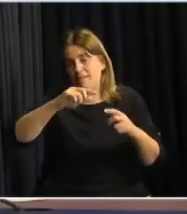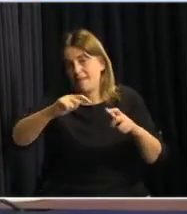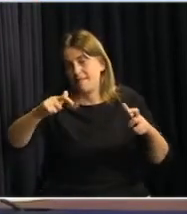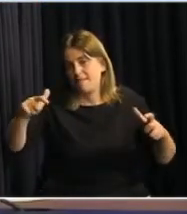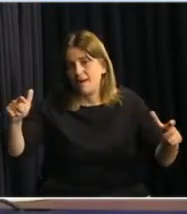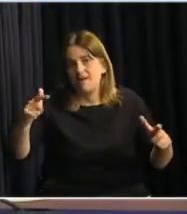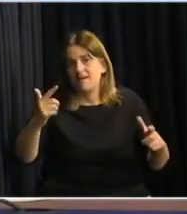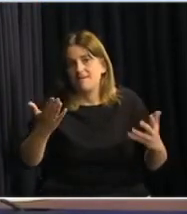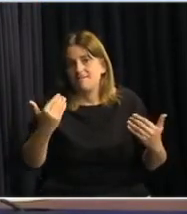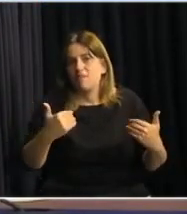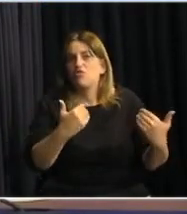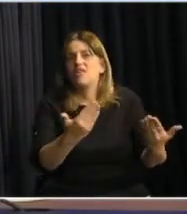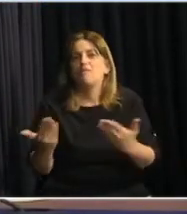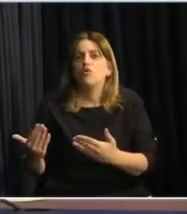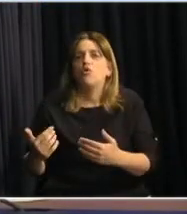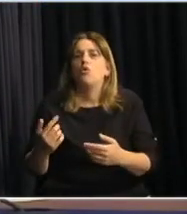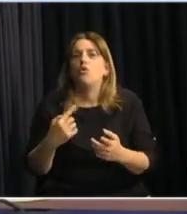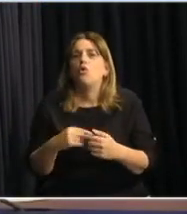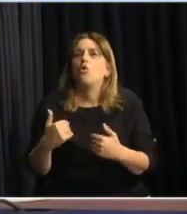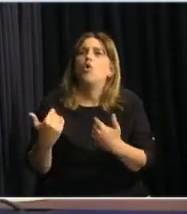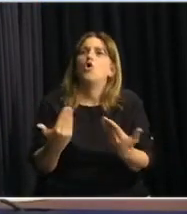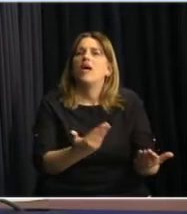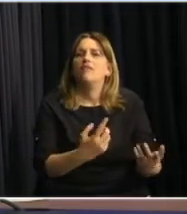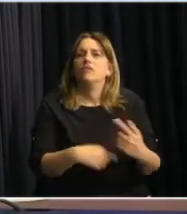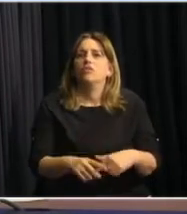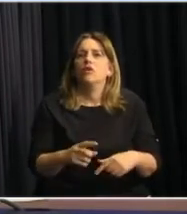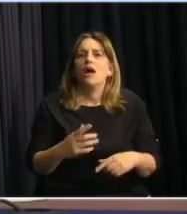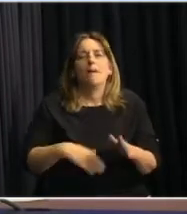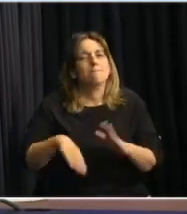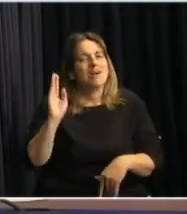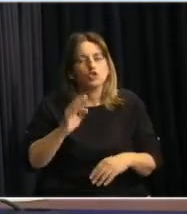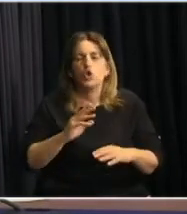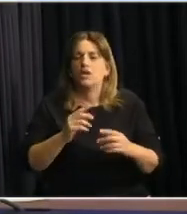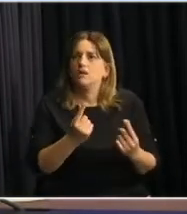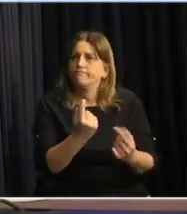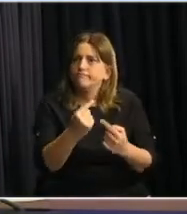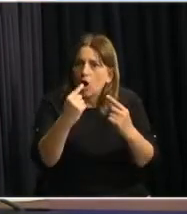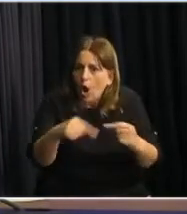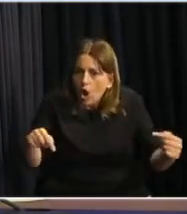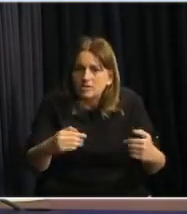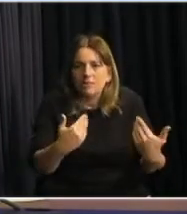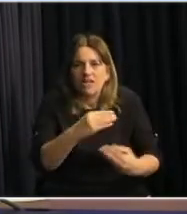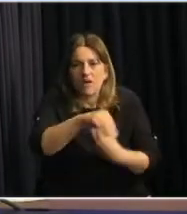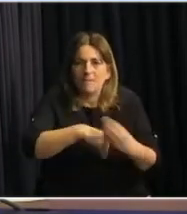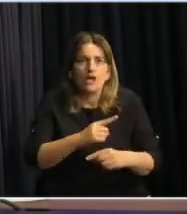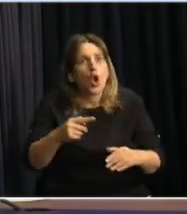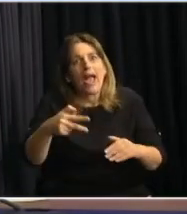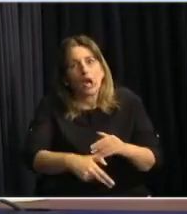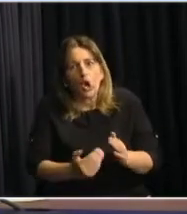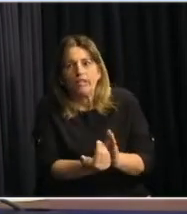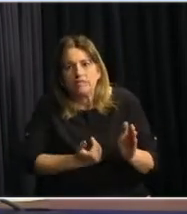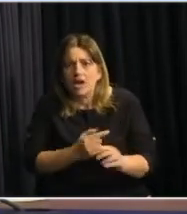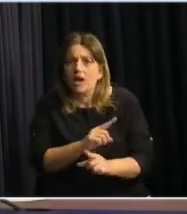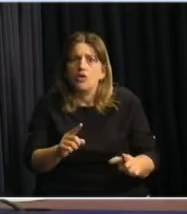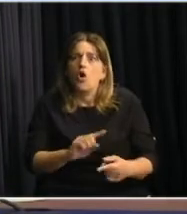repartiendo o recurriendo a mayores recursos que van a las familias. En vez de estar recortando, es al